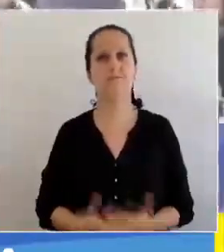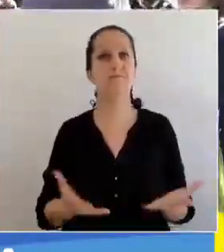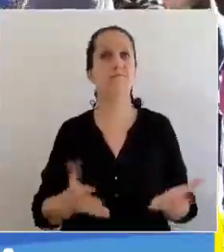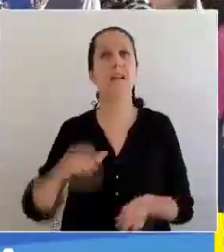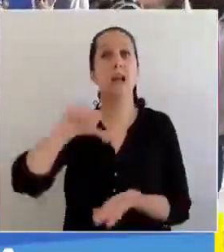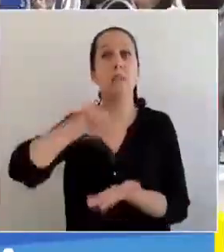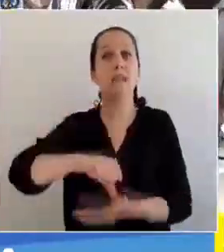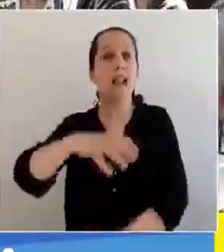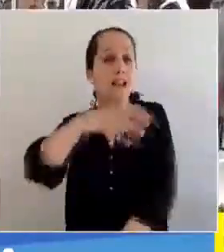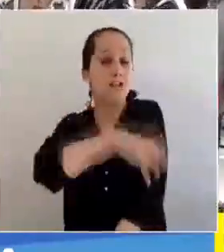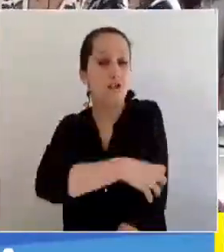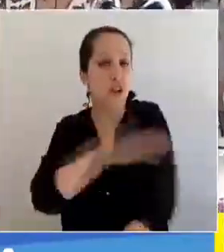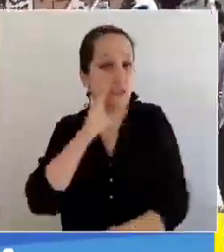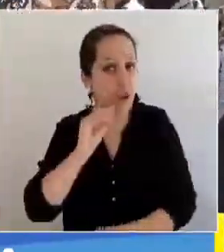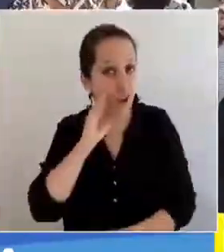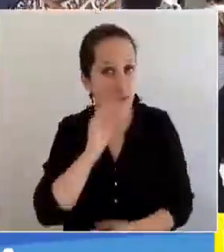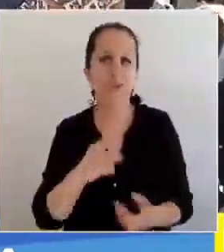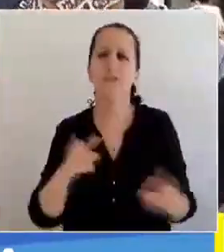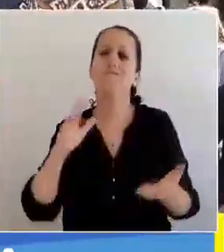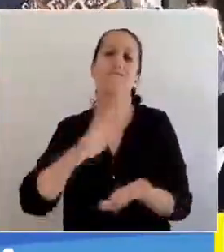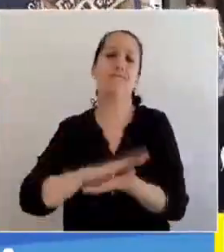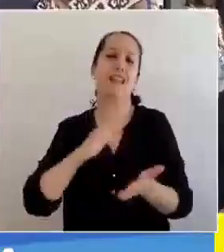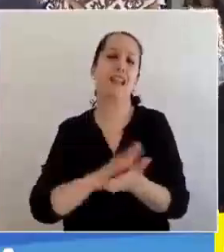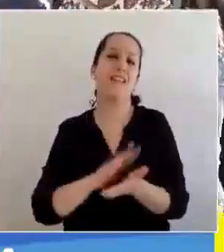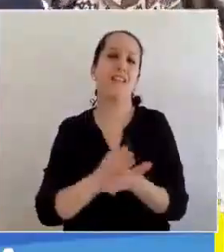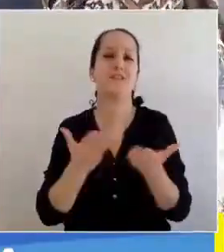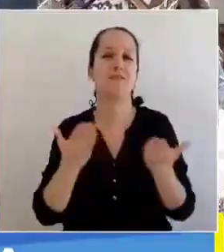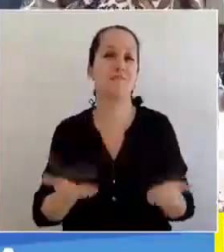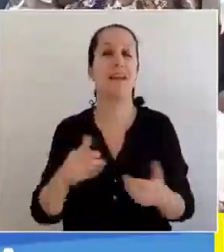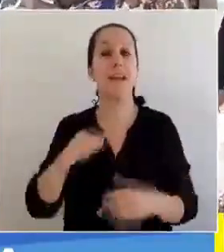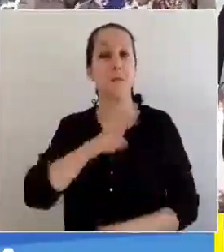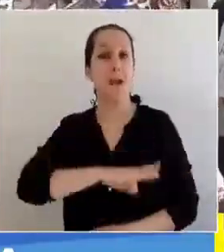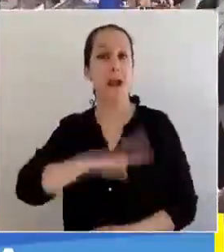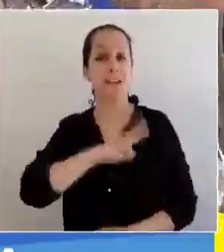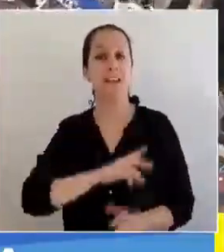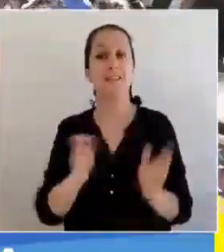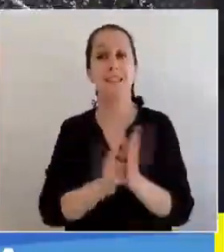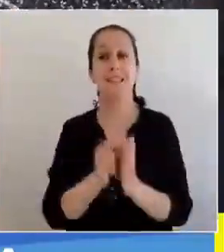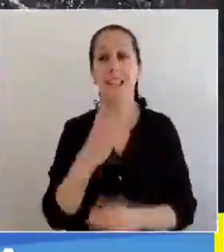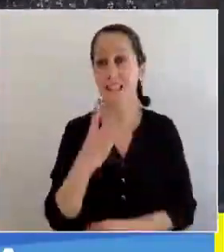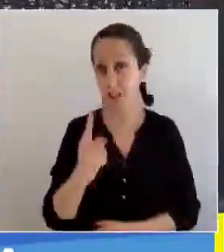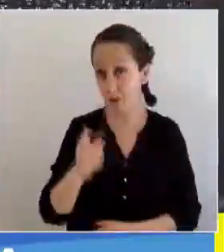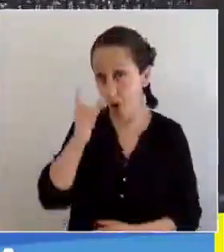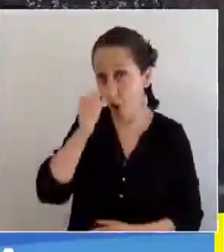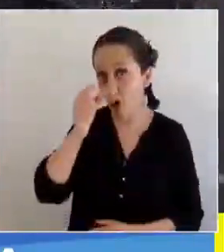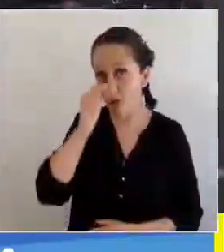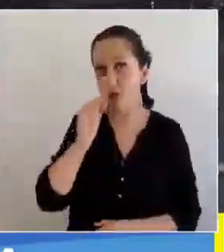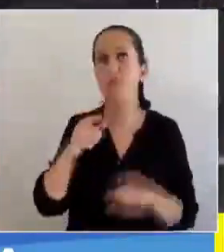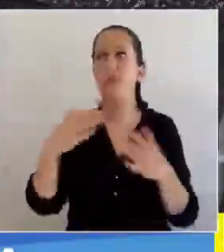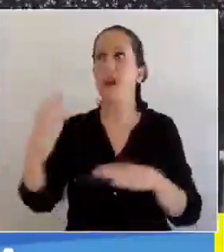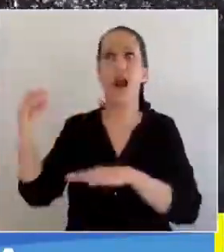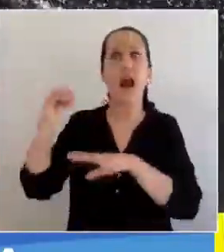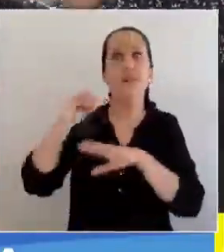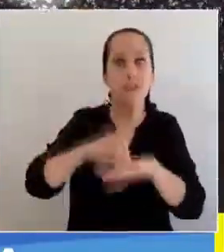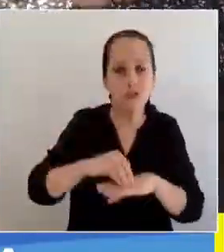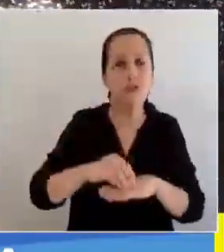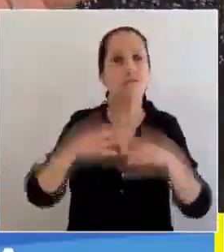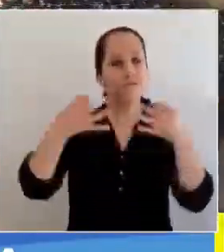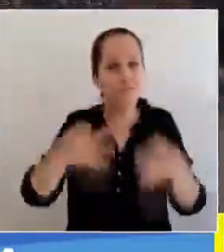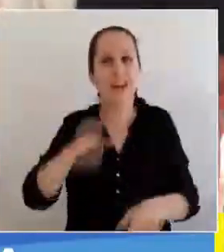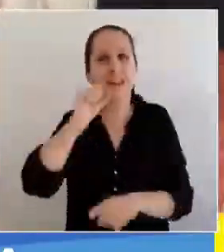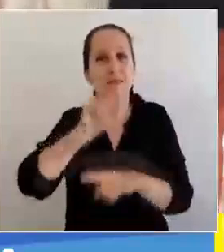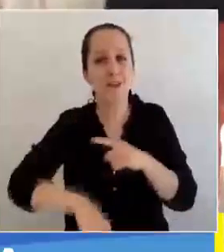La capital regional del Bío Bío está de fiesta. Este martes 31 de octubre fue notificada su